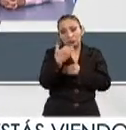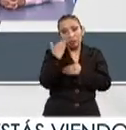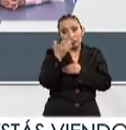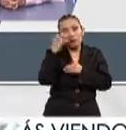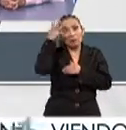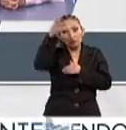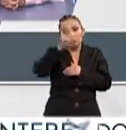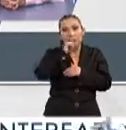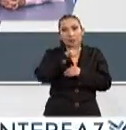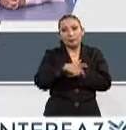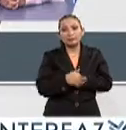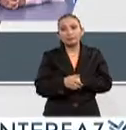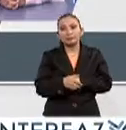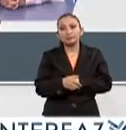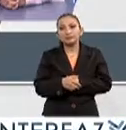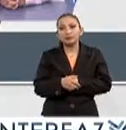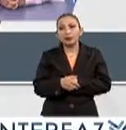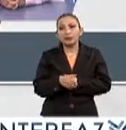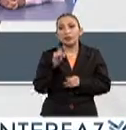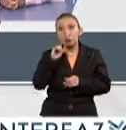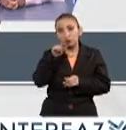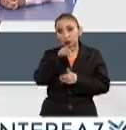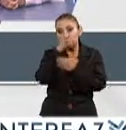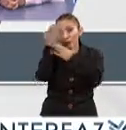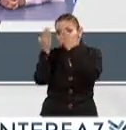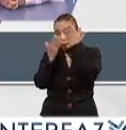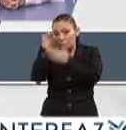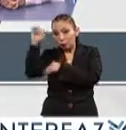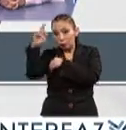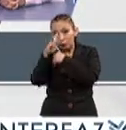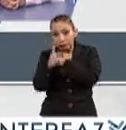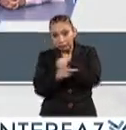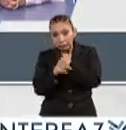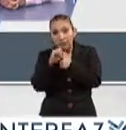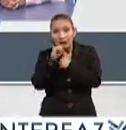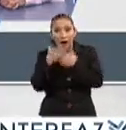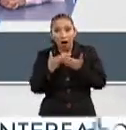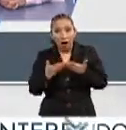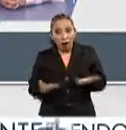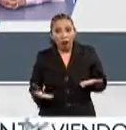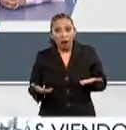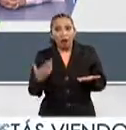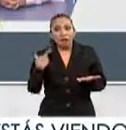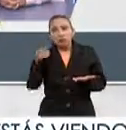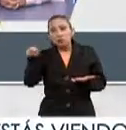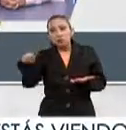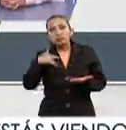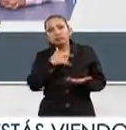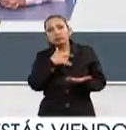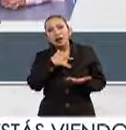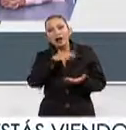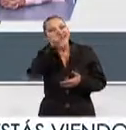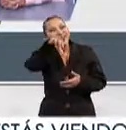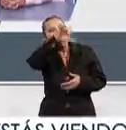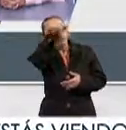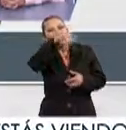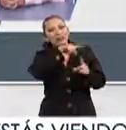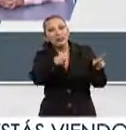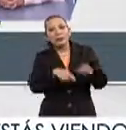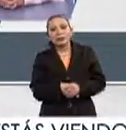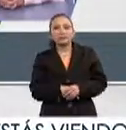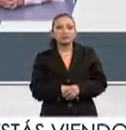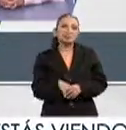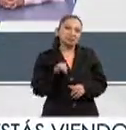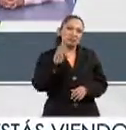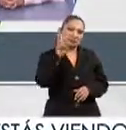también a largo plazo, supongo que también el haber estado ya estudiando en el extranjero, también ahora vas a buscar alternativas al respecto. Sí,